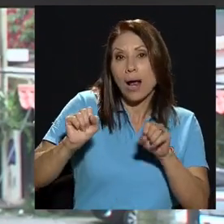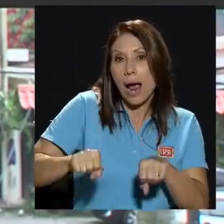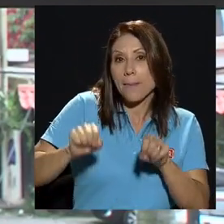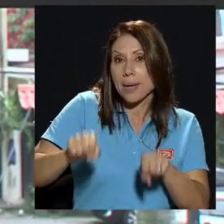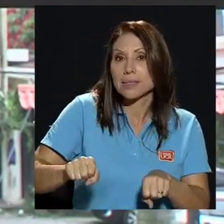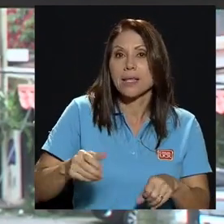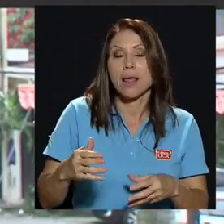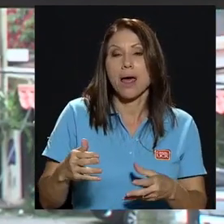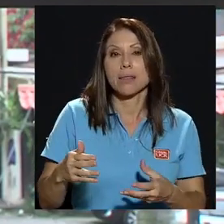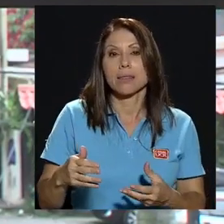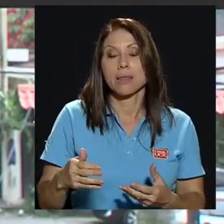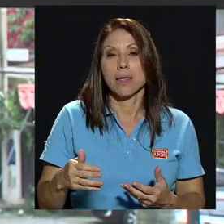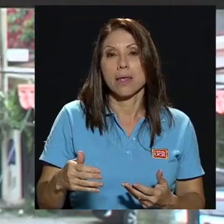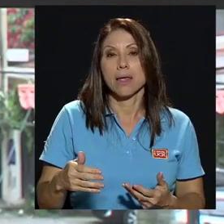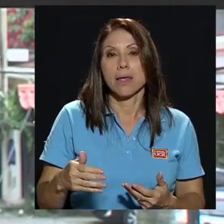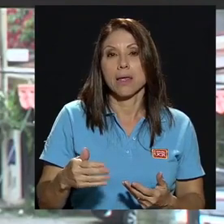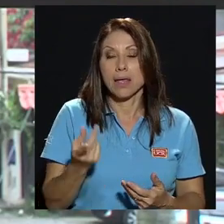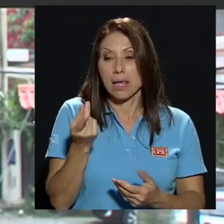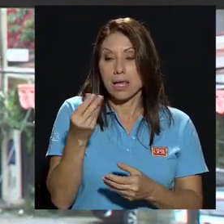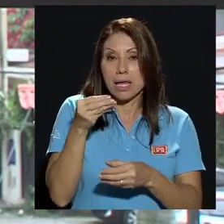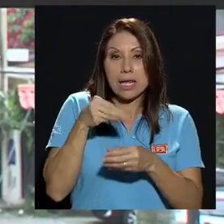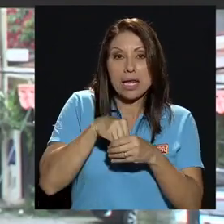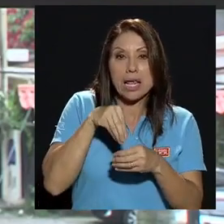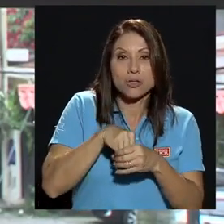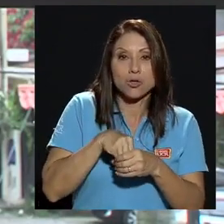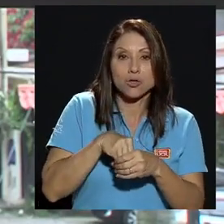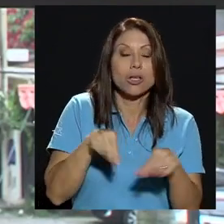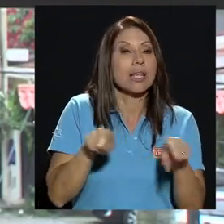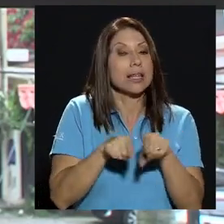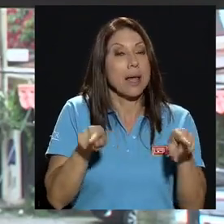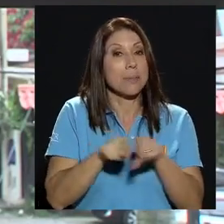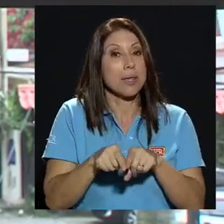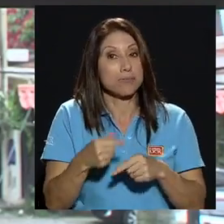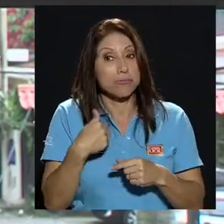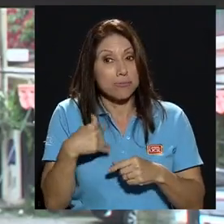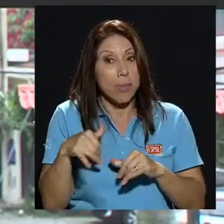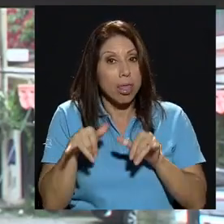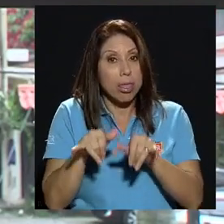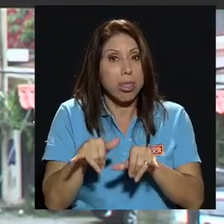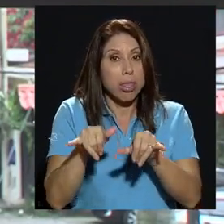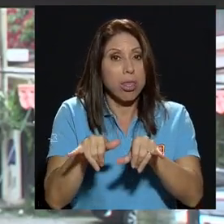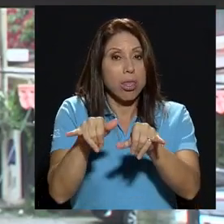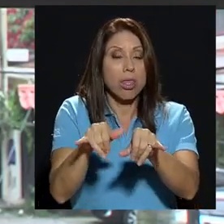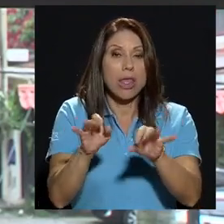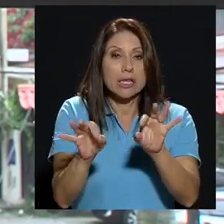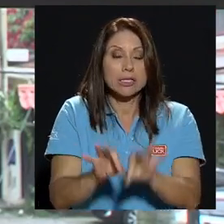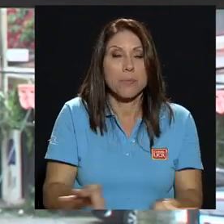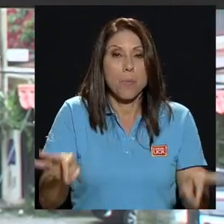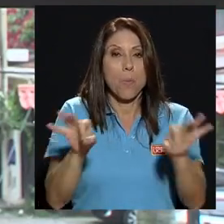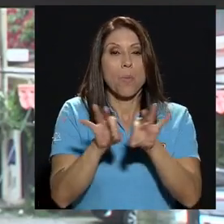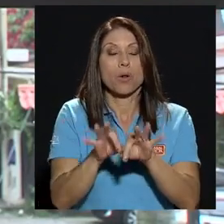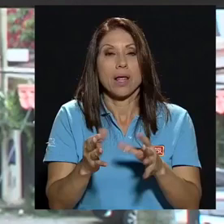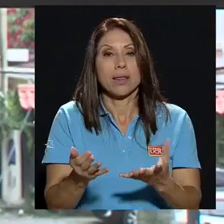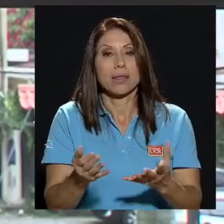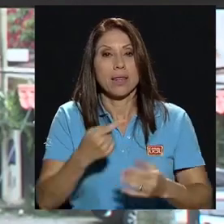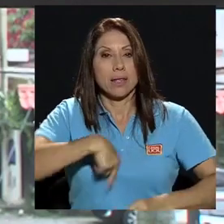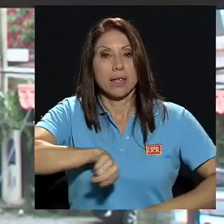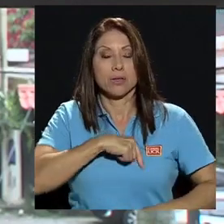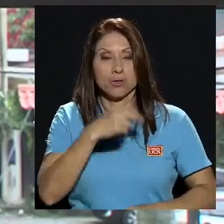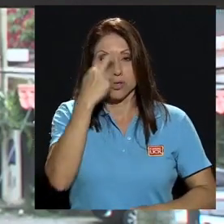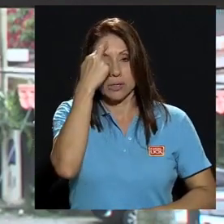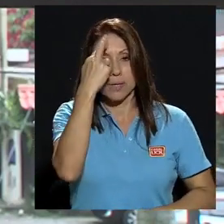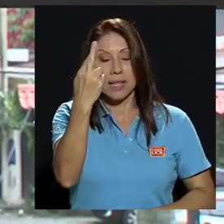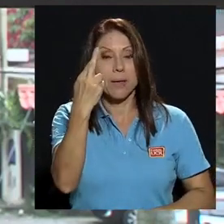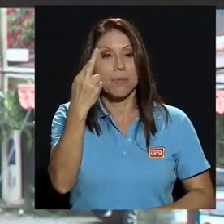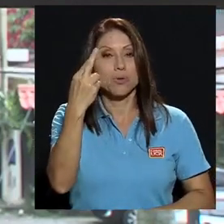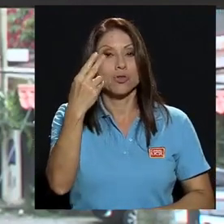ingresos y además a su liquidez por tanto yo creo que es importante que respetemos